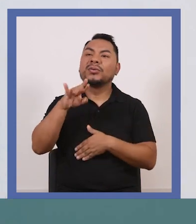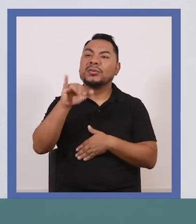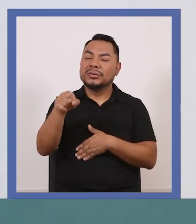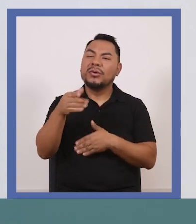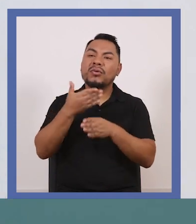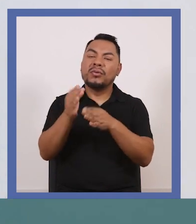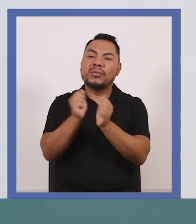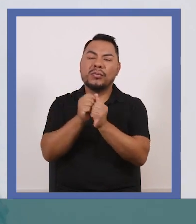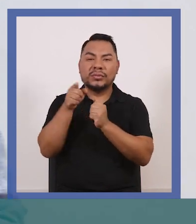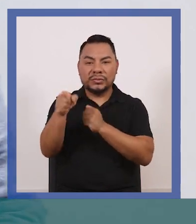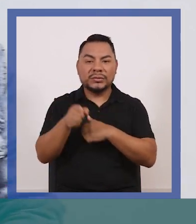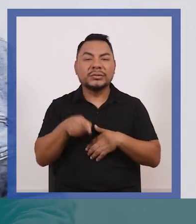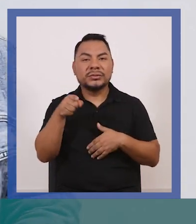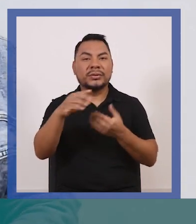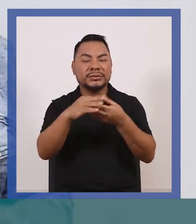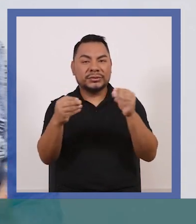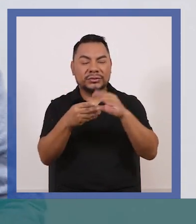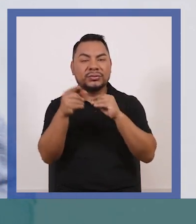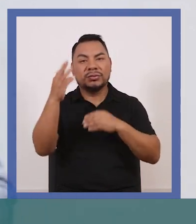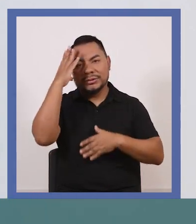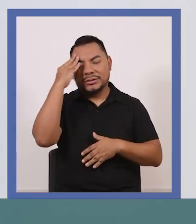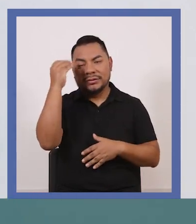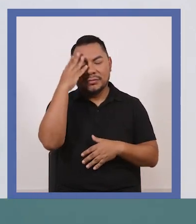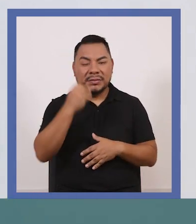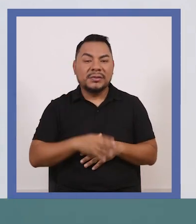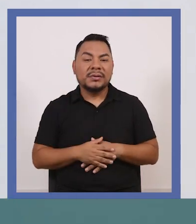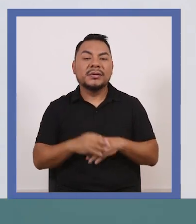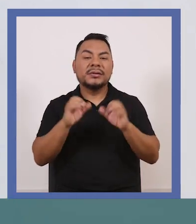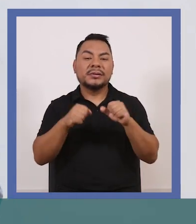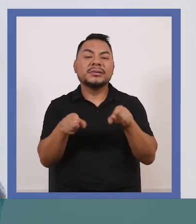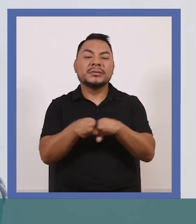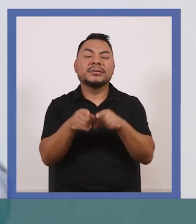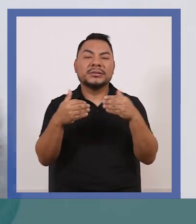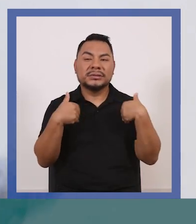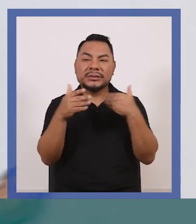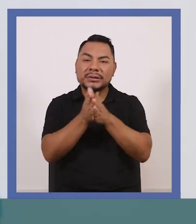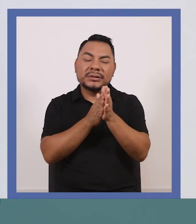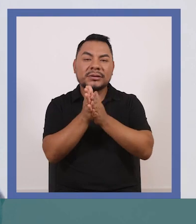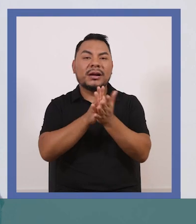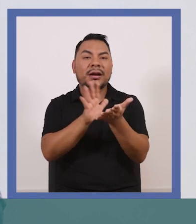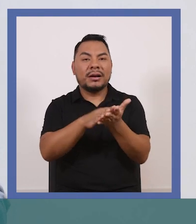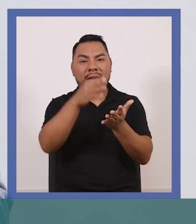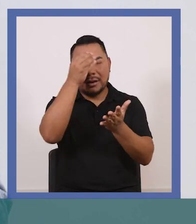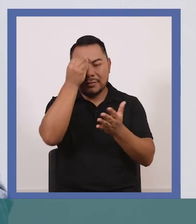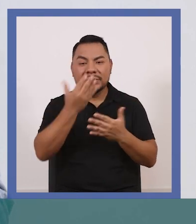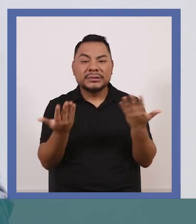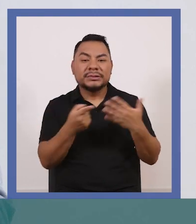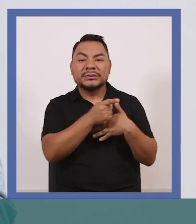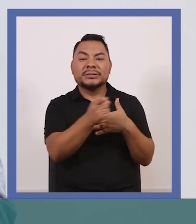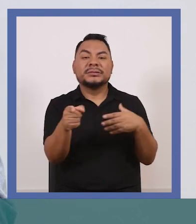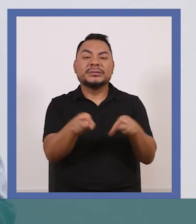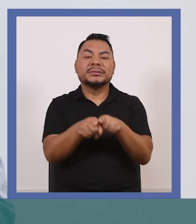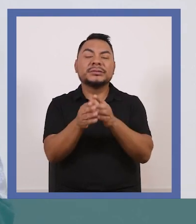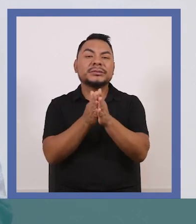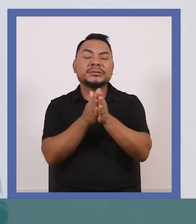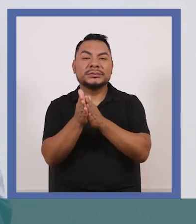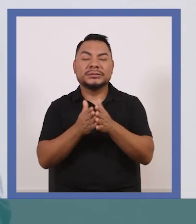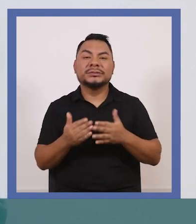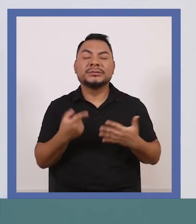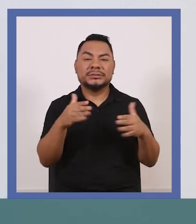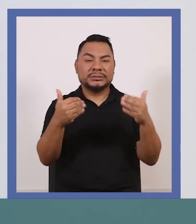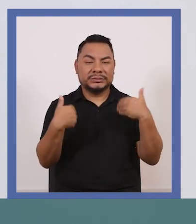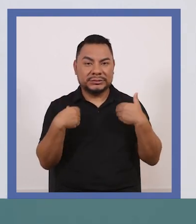gracias Rubí por compartir tu historia, tu experiencia y por también tener deseos de aprender que seguramente son los mismos